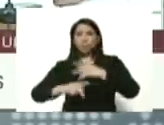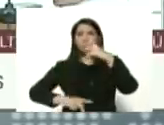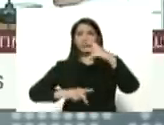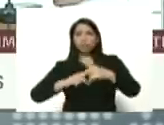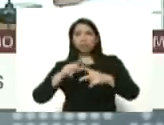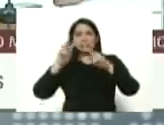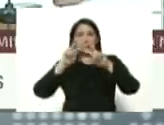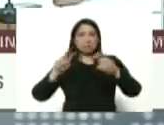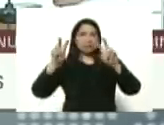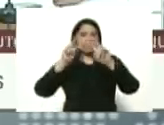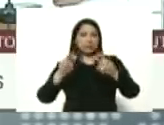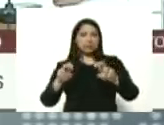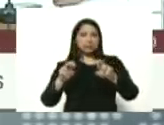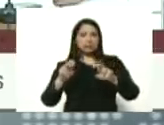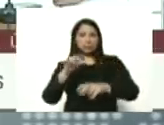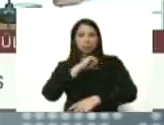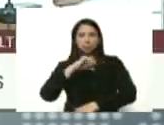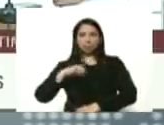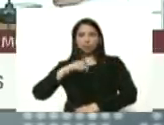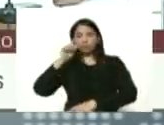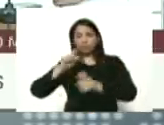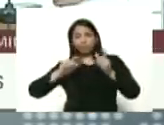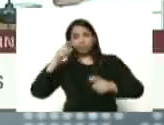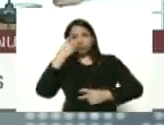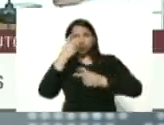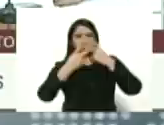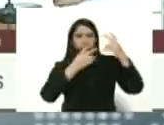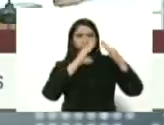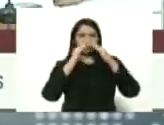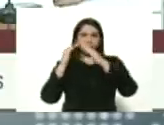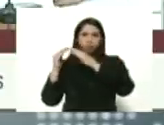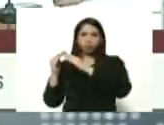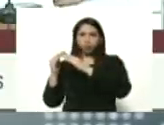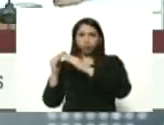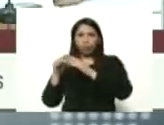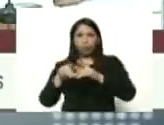despistaje masivo y personalizado en esta localidad